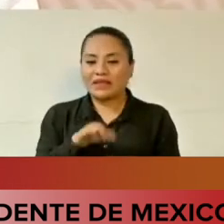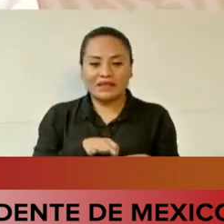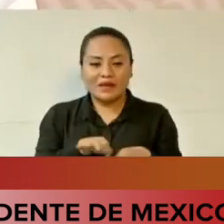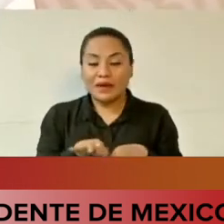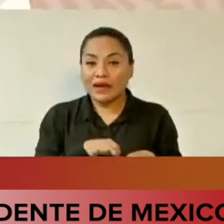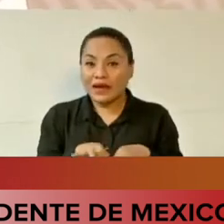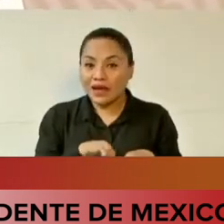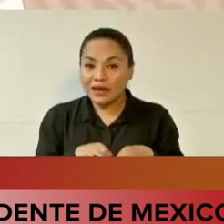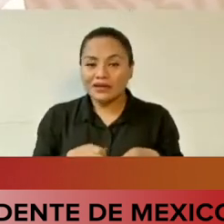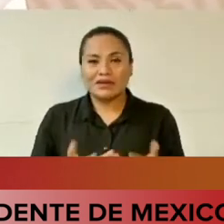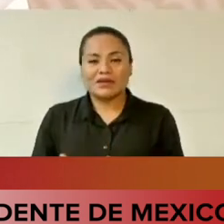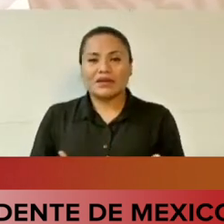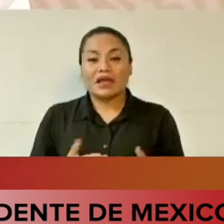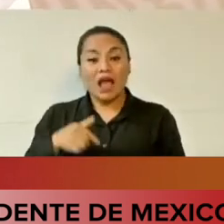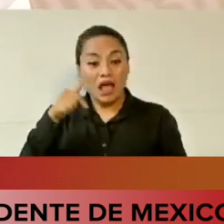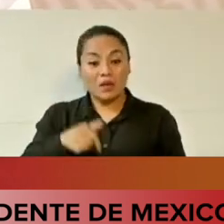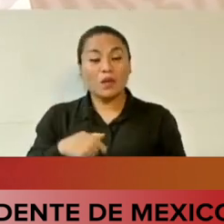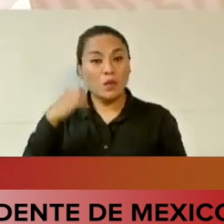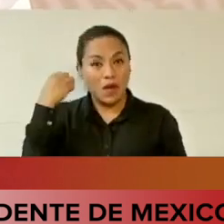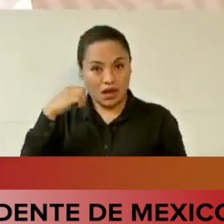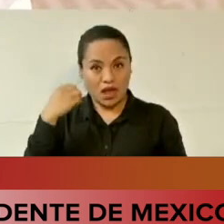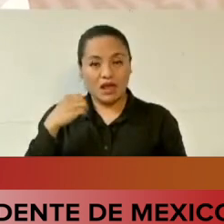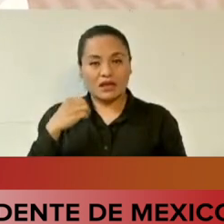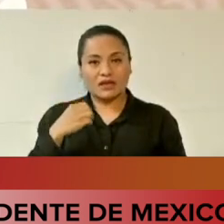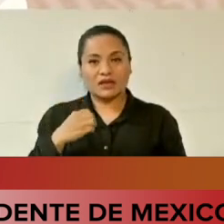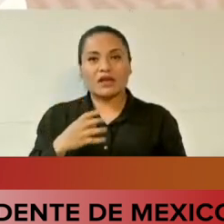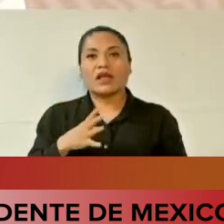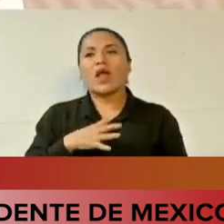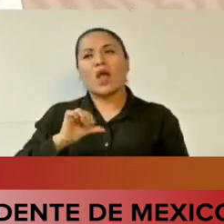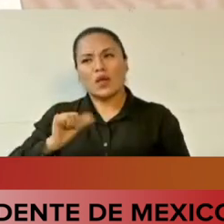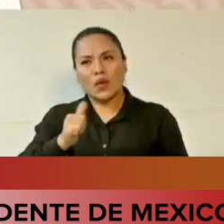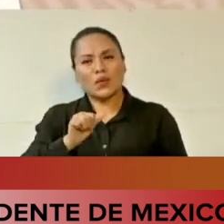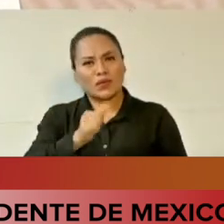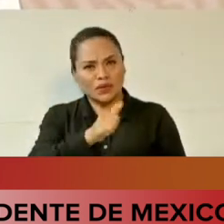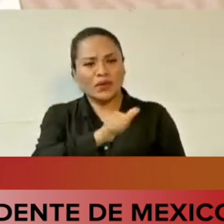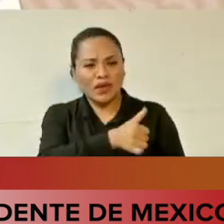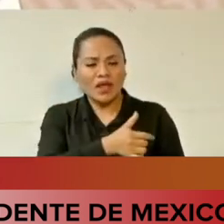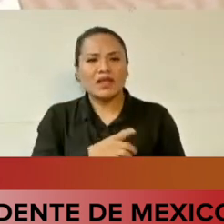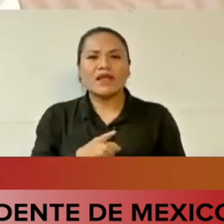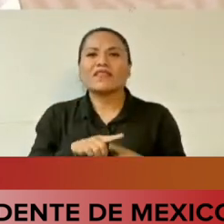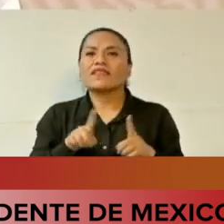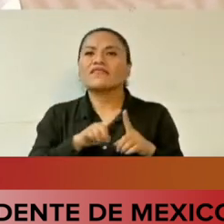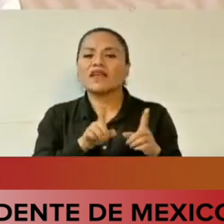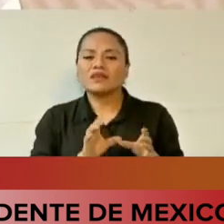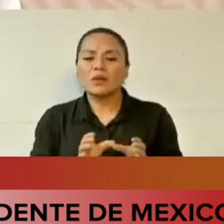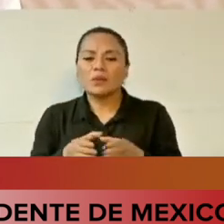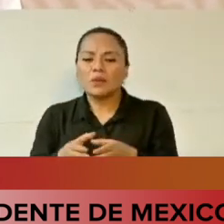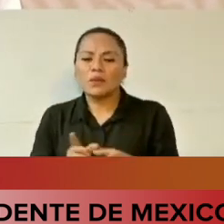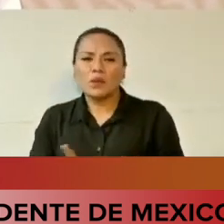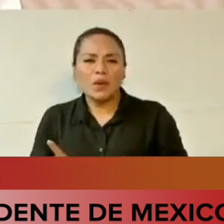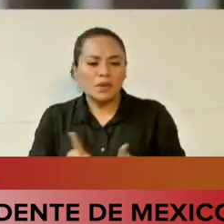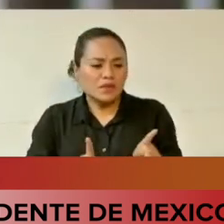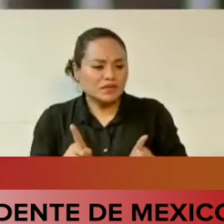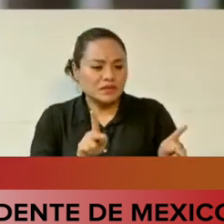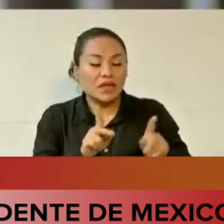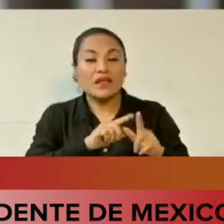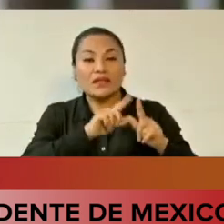Se puede en Oaxaca y en otras comunidades, en otros pueblos del país.